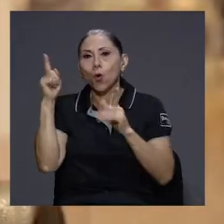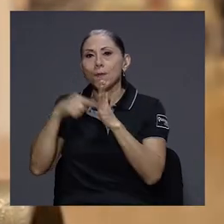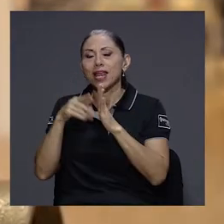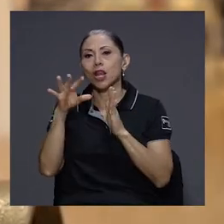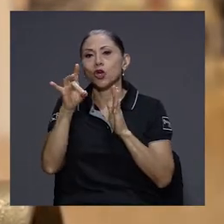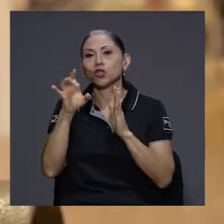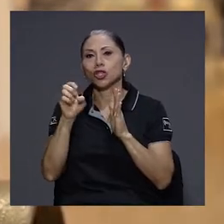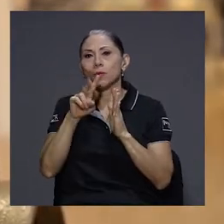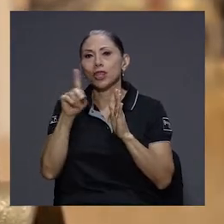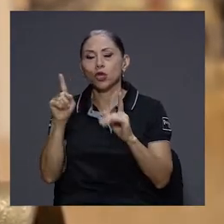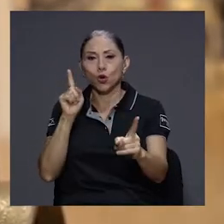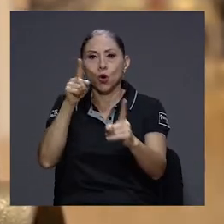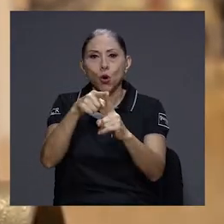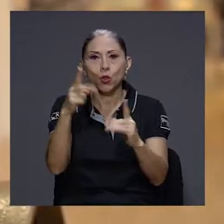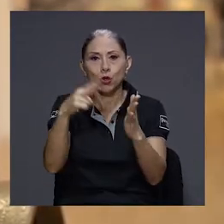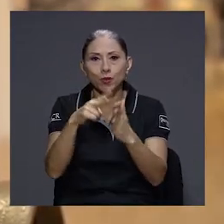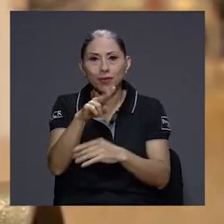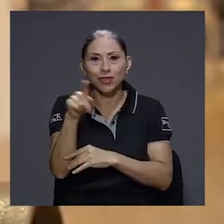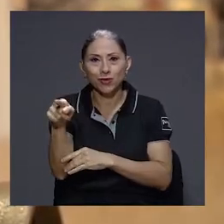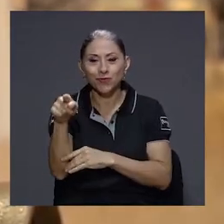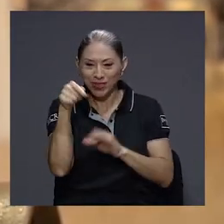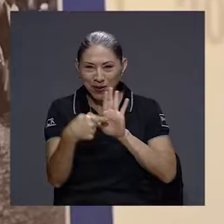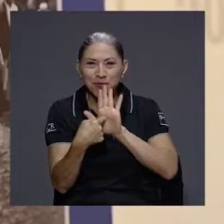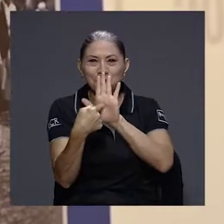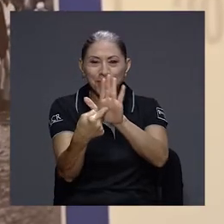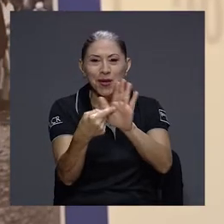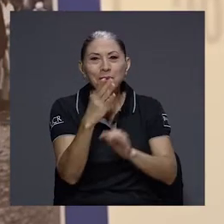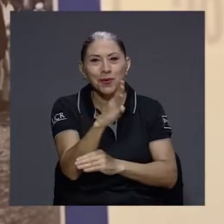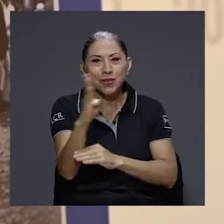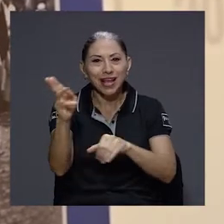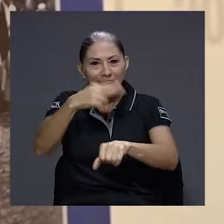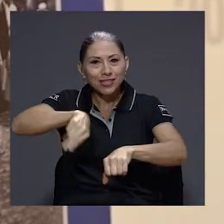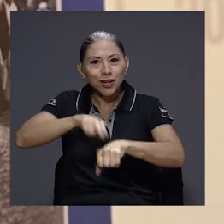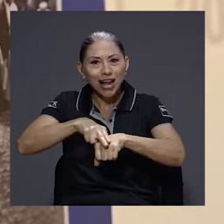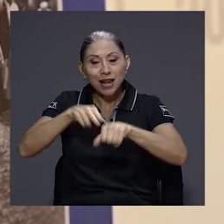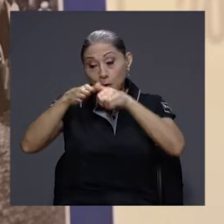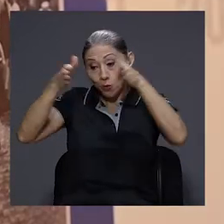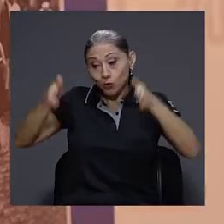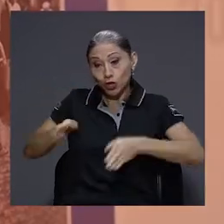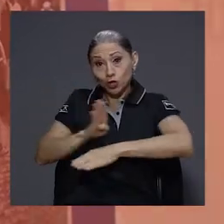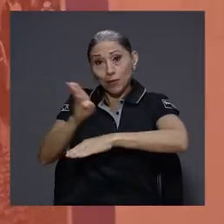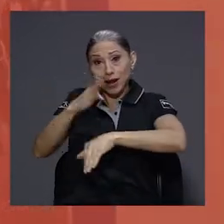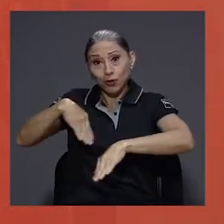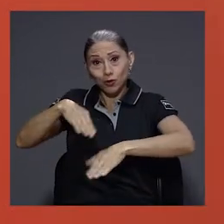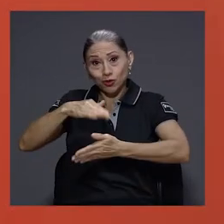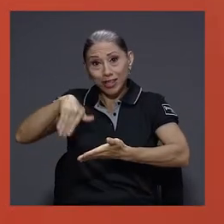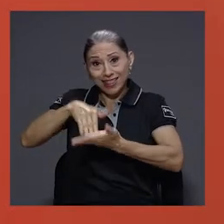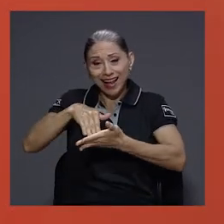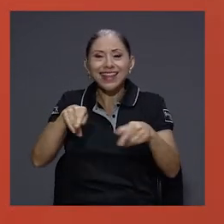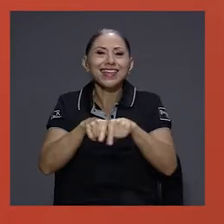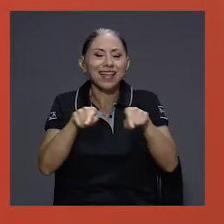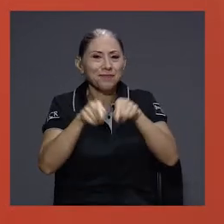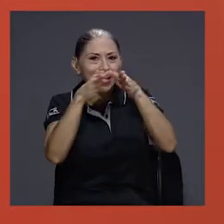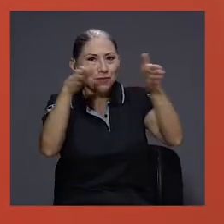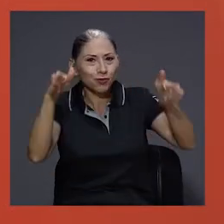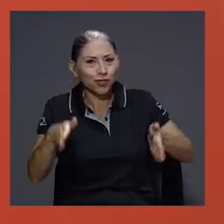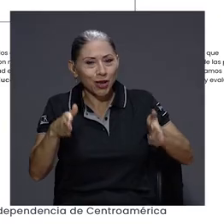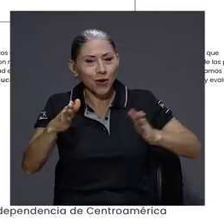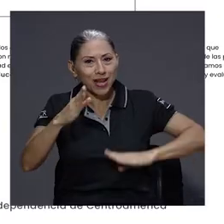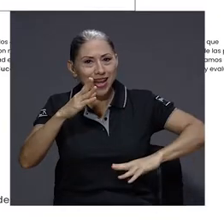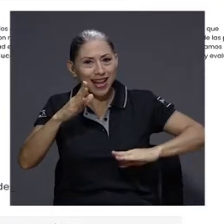que se exhiben en la Biblioteca Nacional, los Museos del Banco Central y el Museo Nacional, respectivamente.